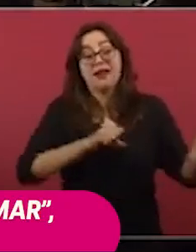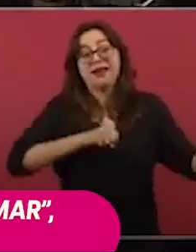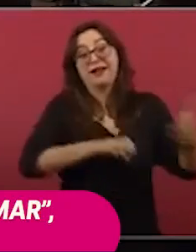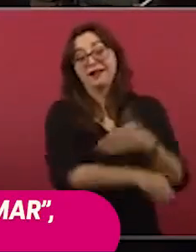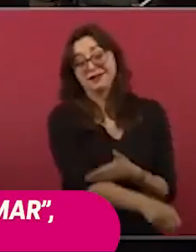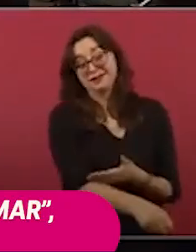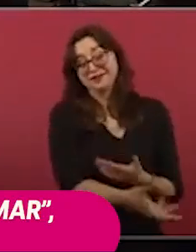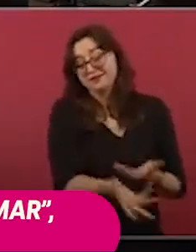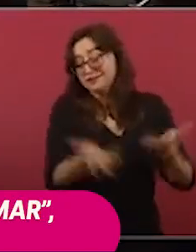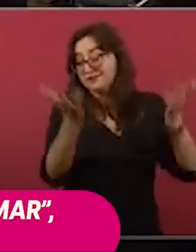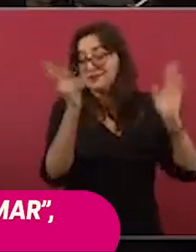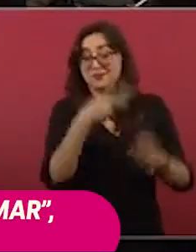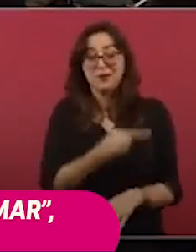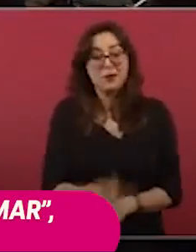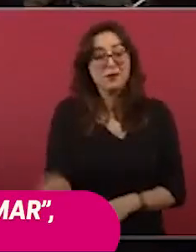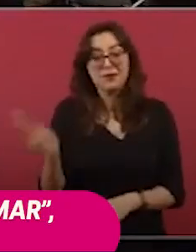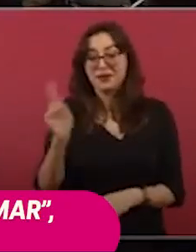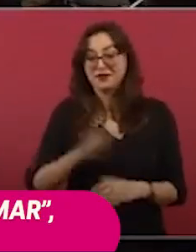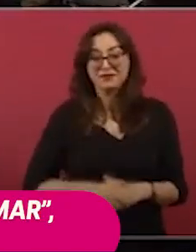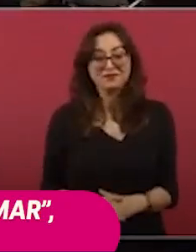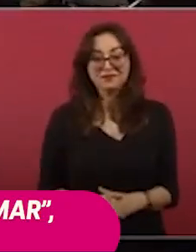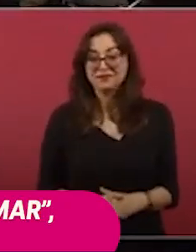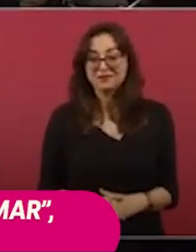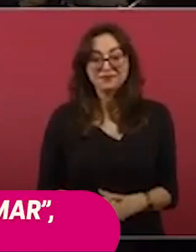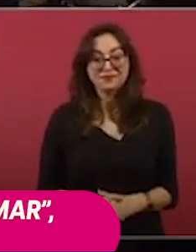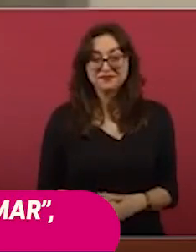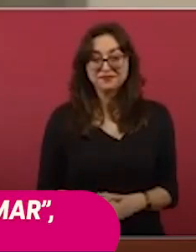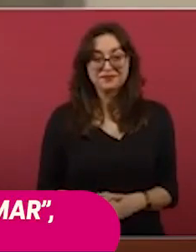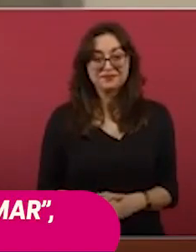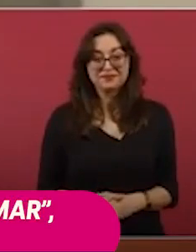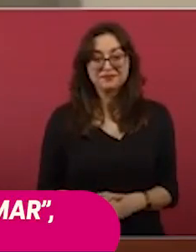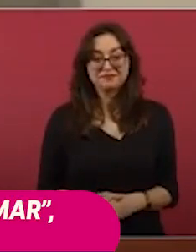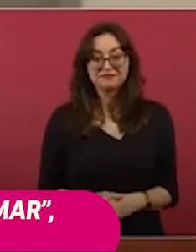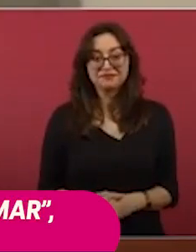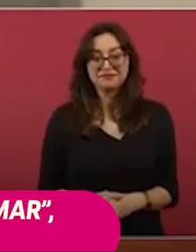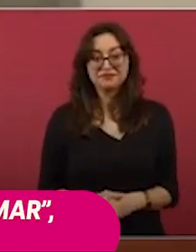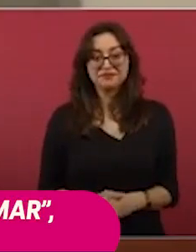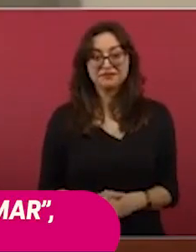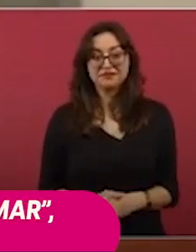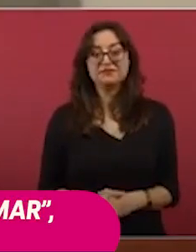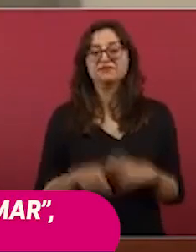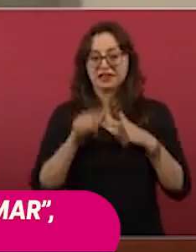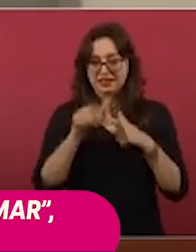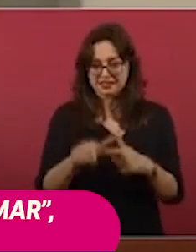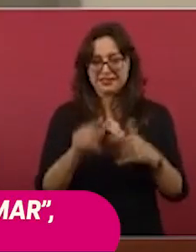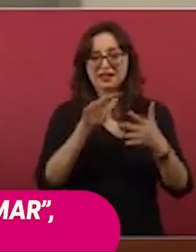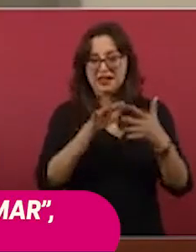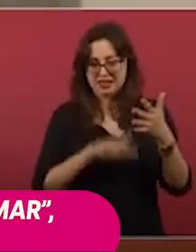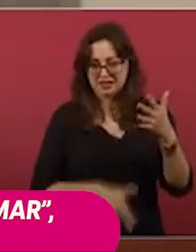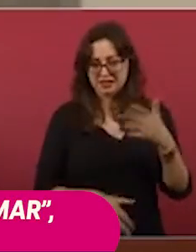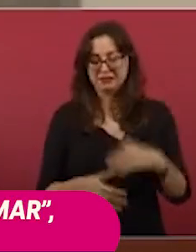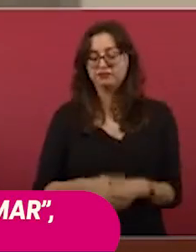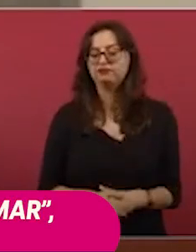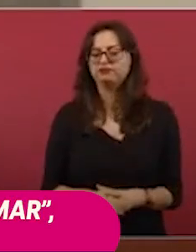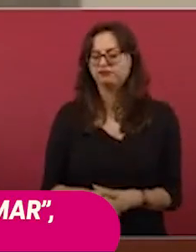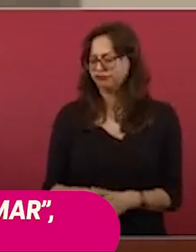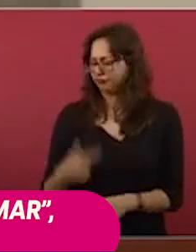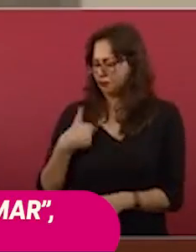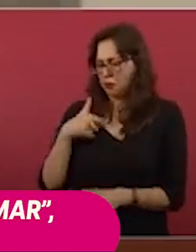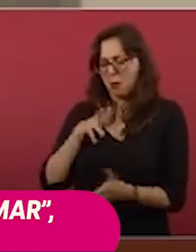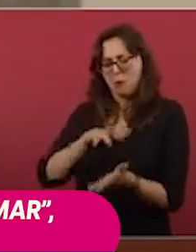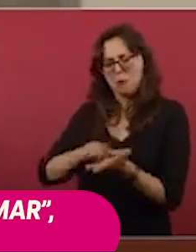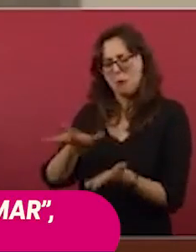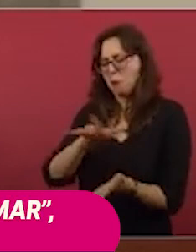la cárcel, con mucho gusto y mucho aprecio,